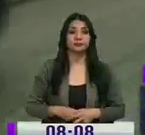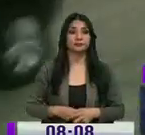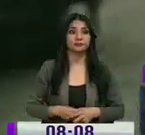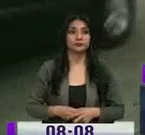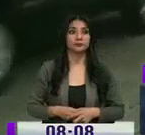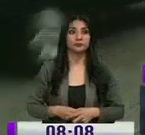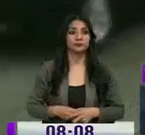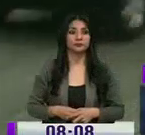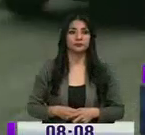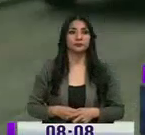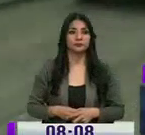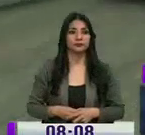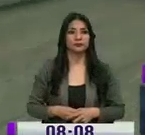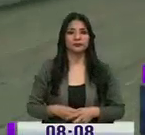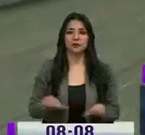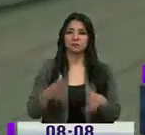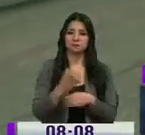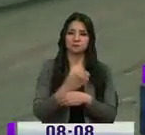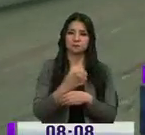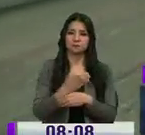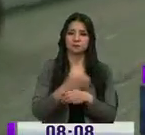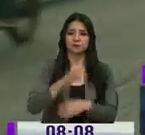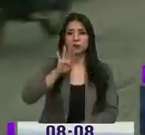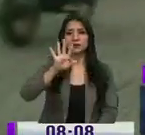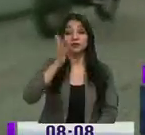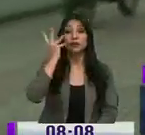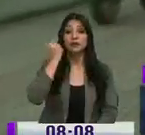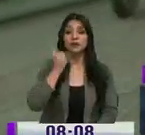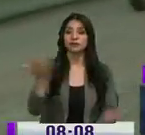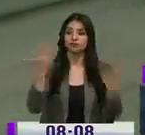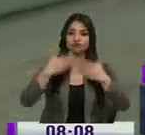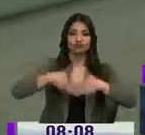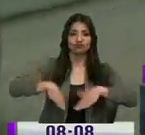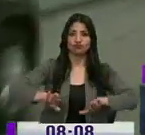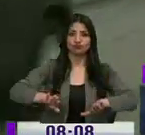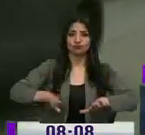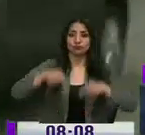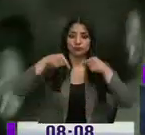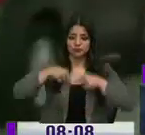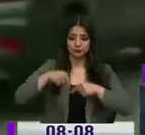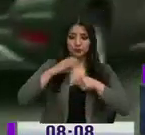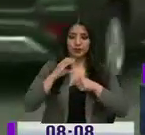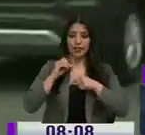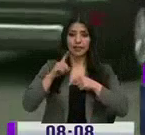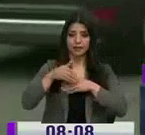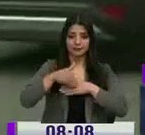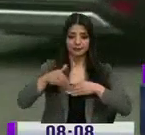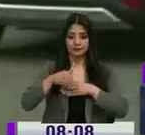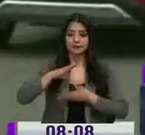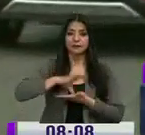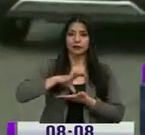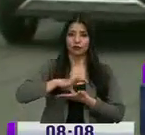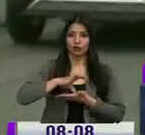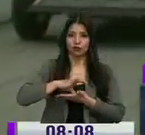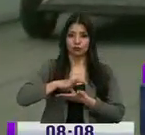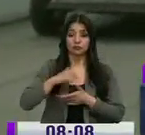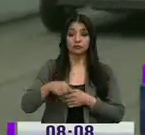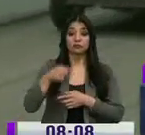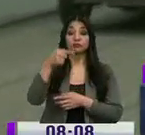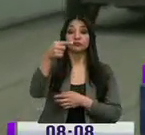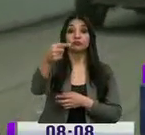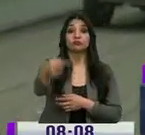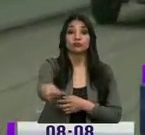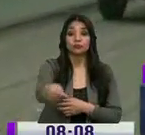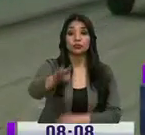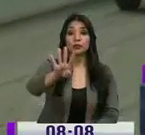Tenemos calculado que aproximadamente en 45 días llegaremos hasta la calle Caldas y los restantes 45